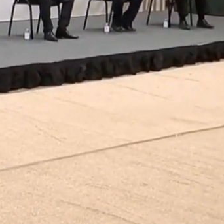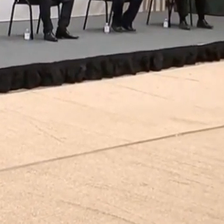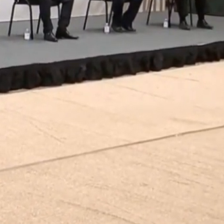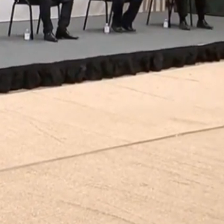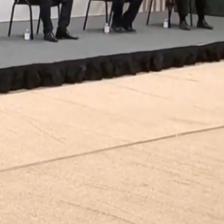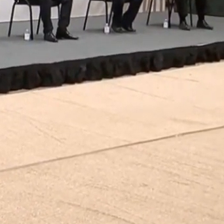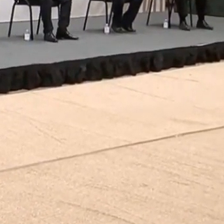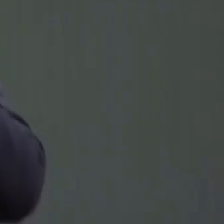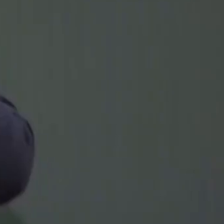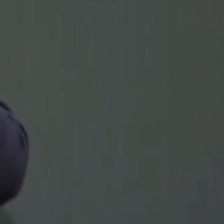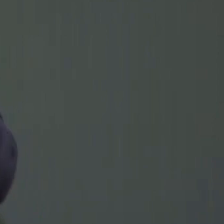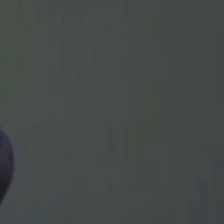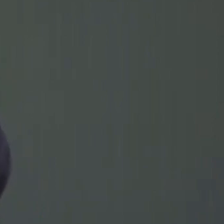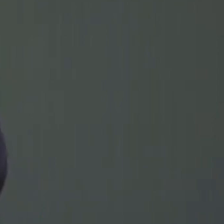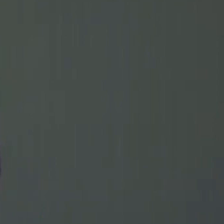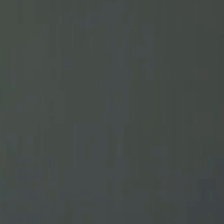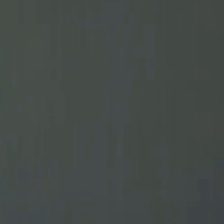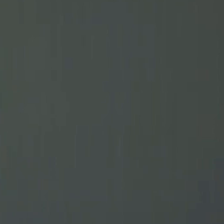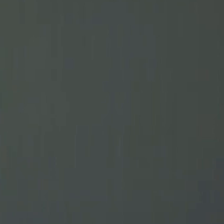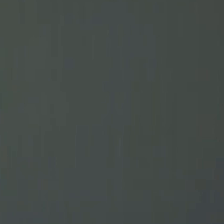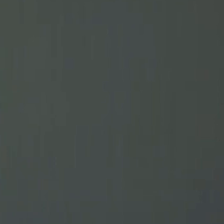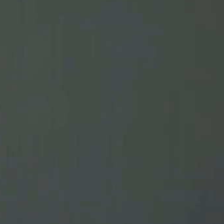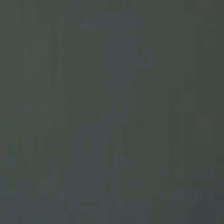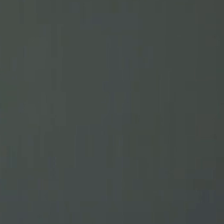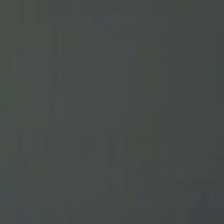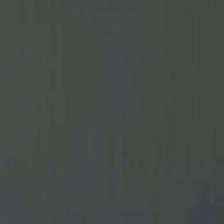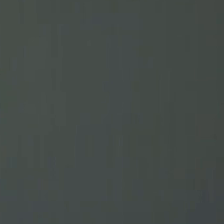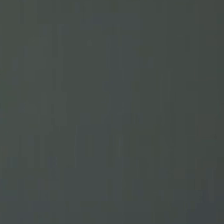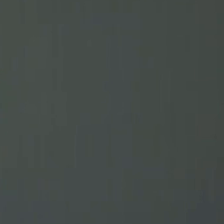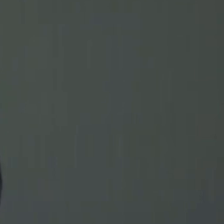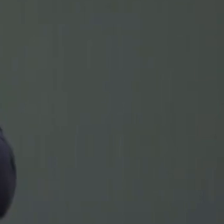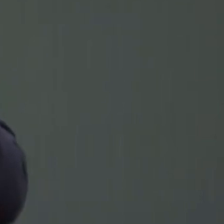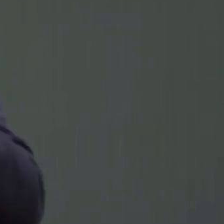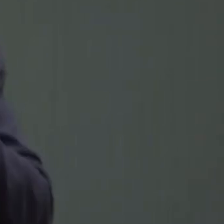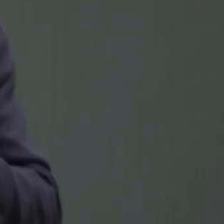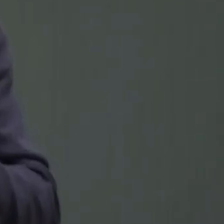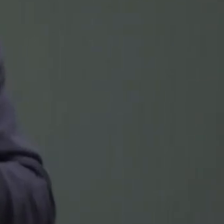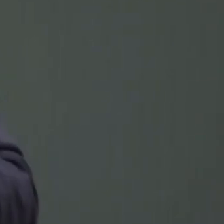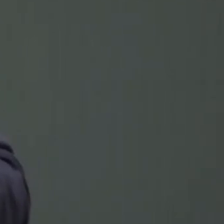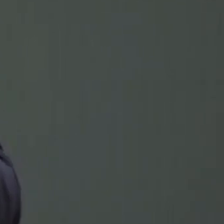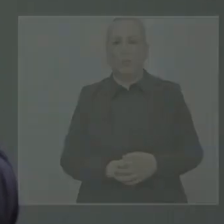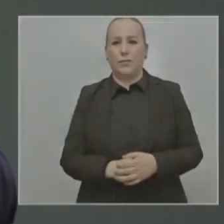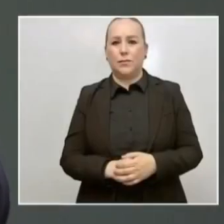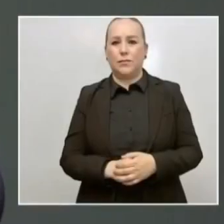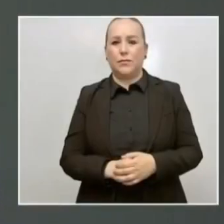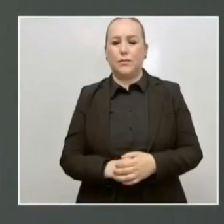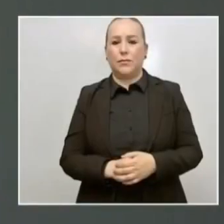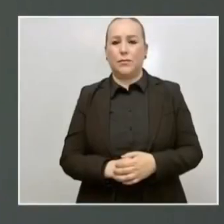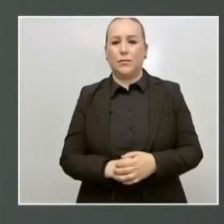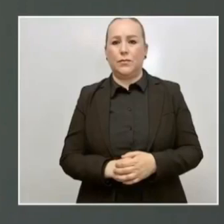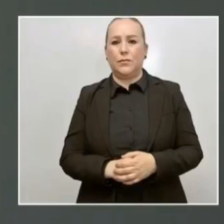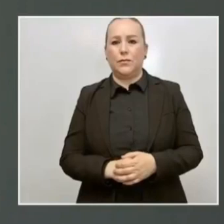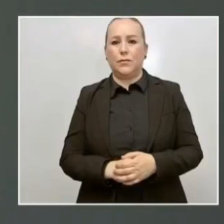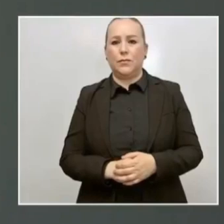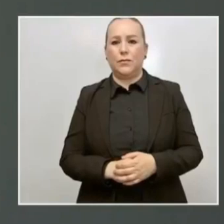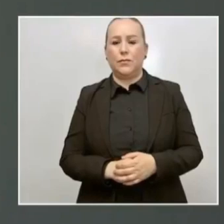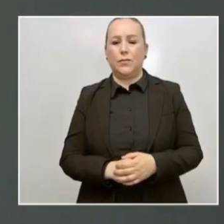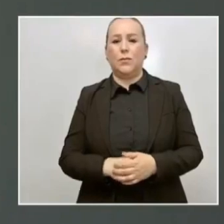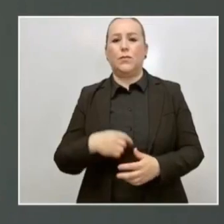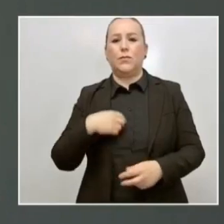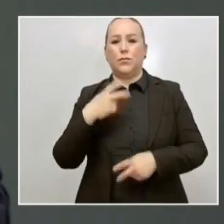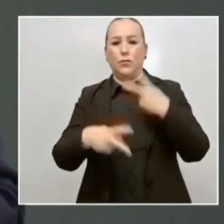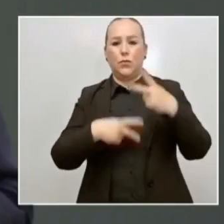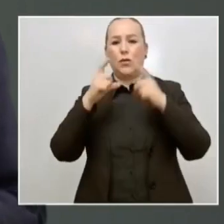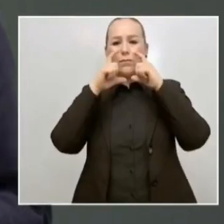Muy buenas tardes. Vengan todas y todos ustedes. Voy a quitarme un momentito el cubrebocas para